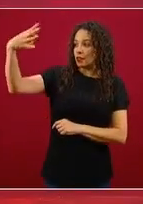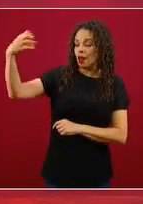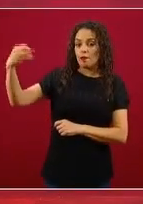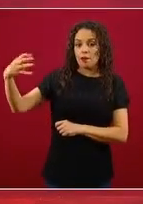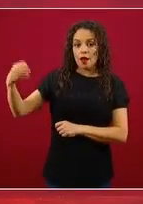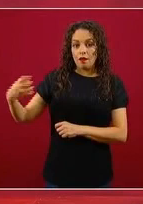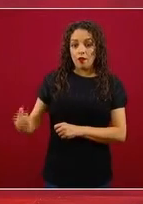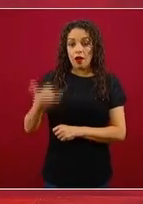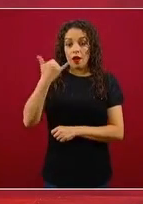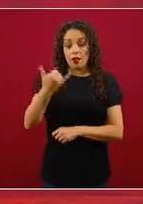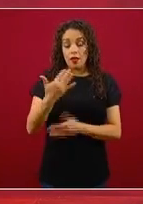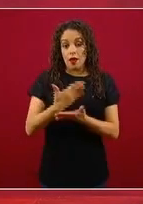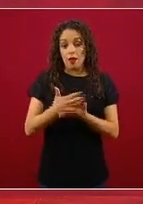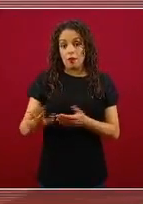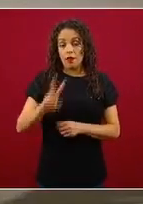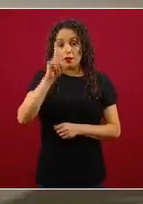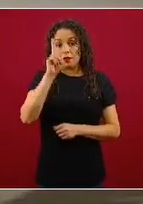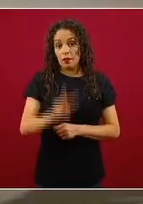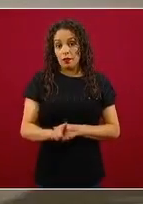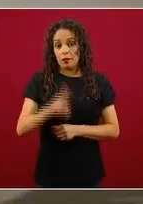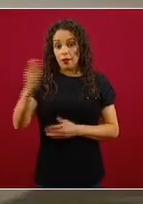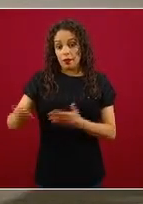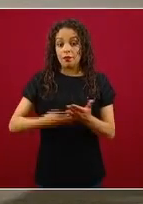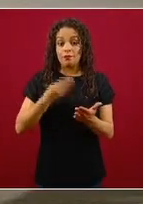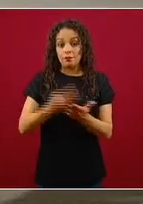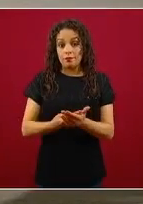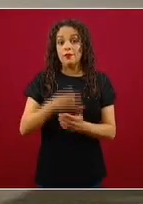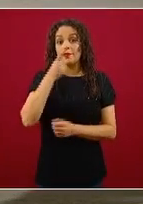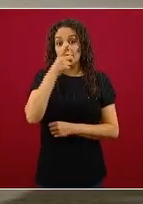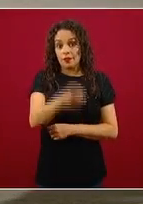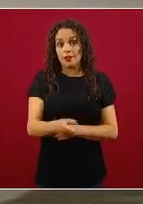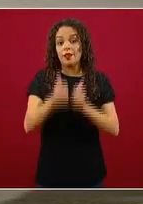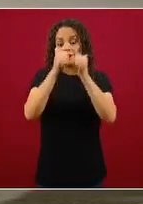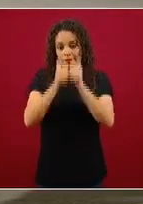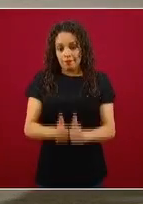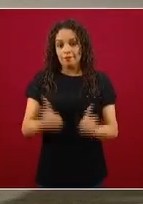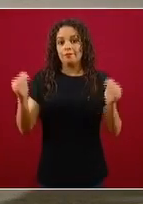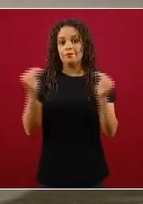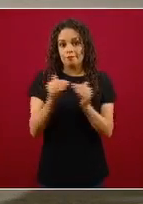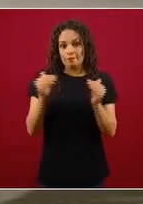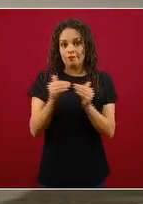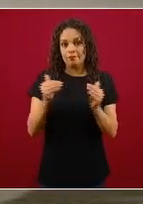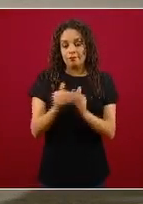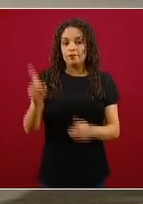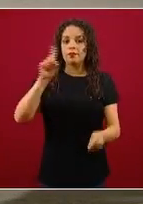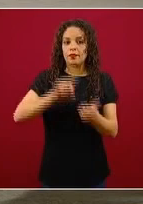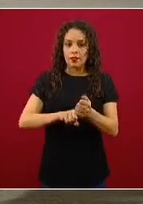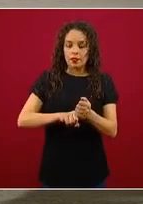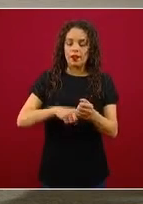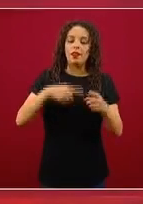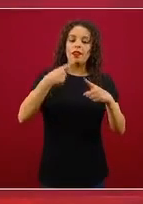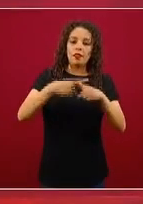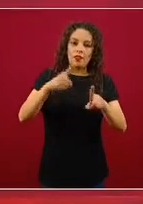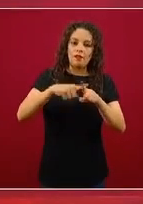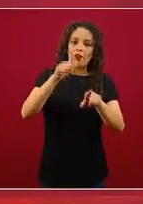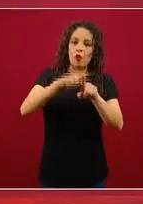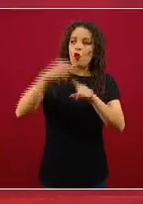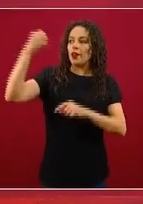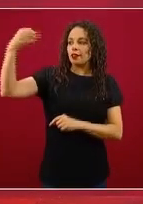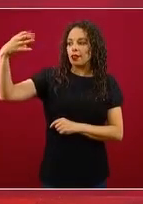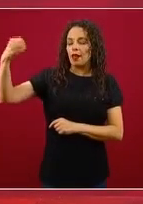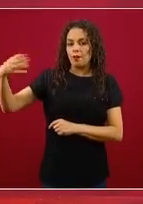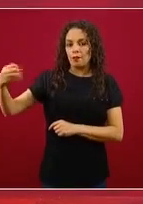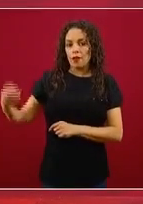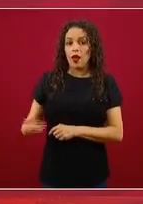valiosísima contribución que han hecho quedándose en casa, conforme transitemos por los distintos colores del semáforo, hay más